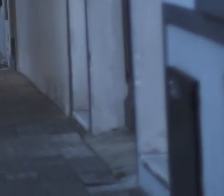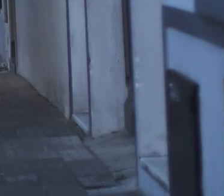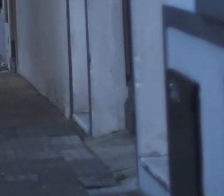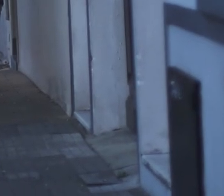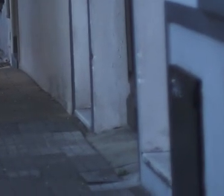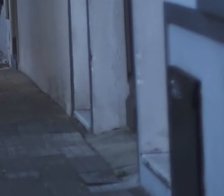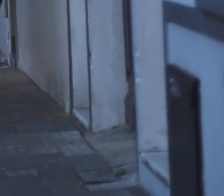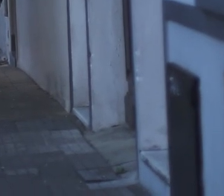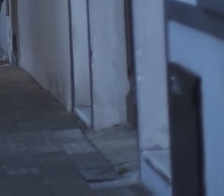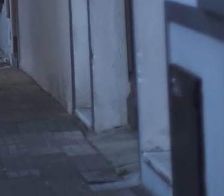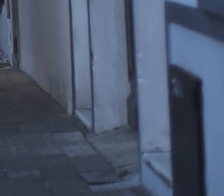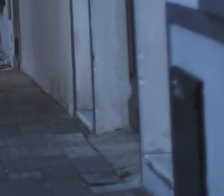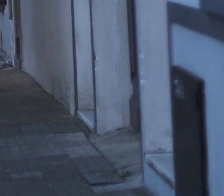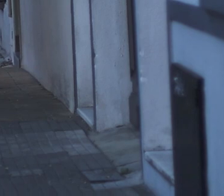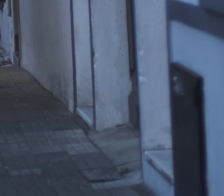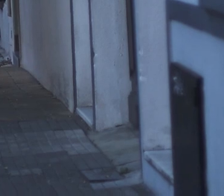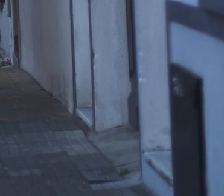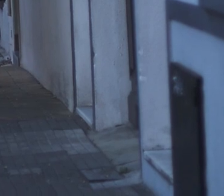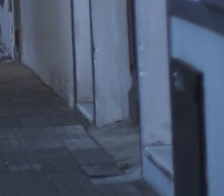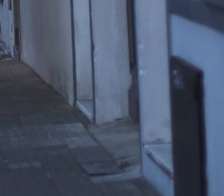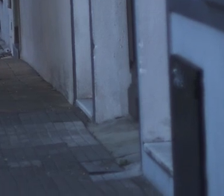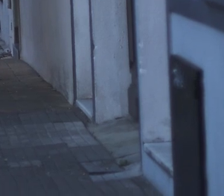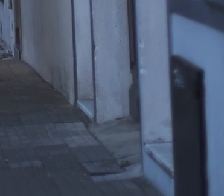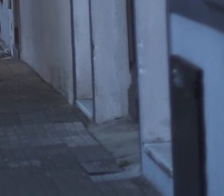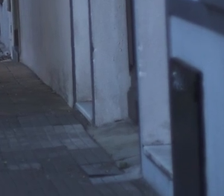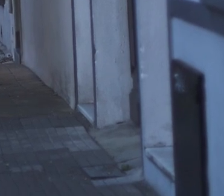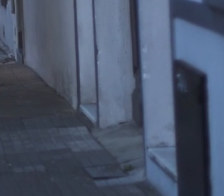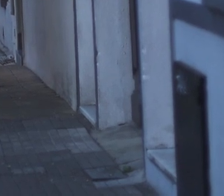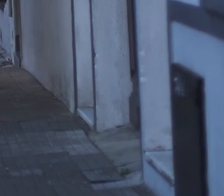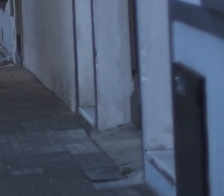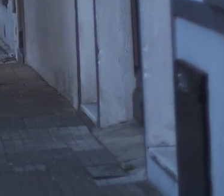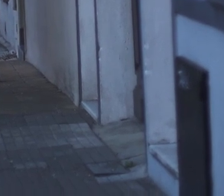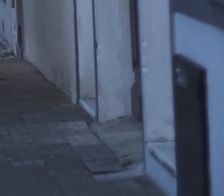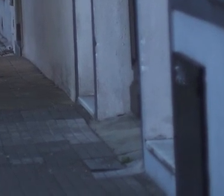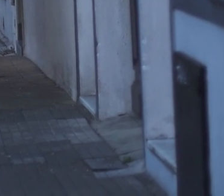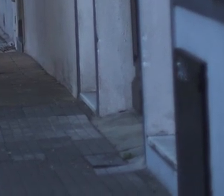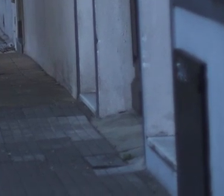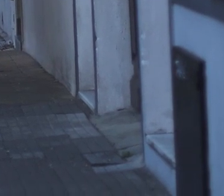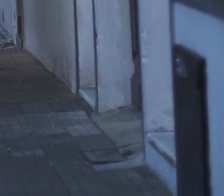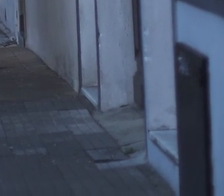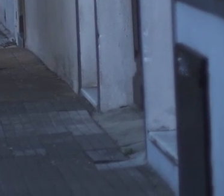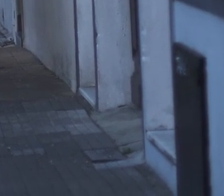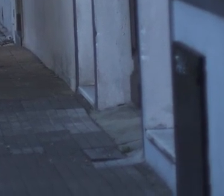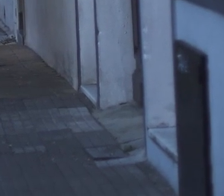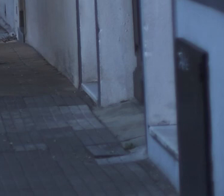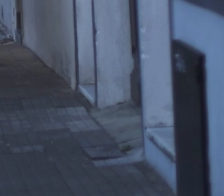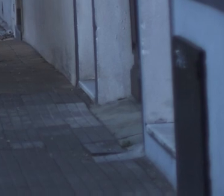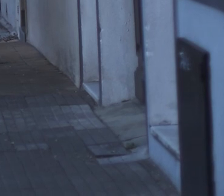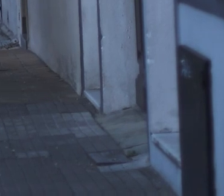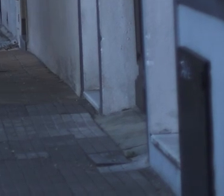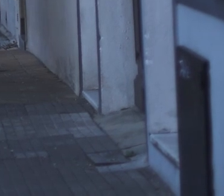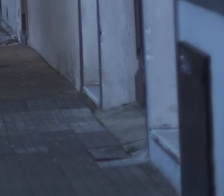Finalmente. Yo me a seguir. Y volvido. me